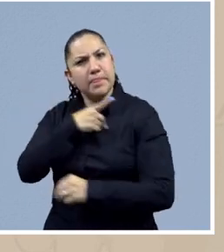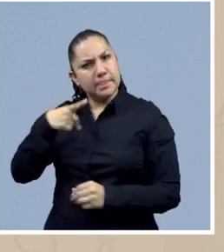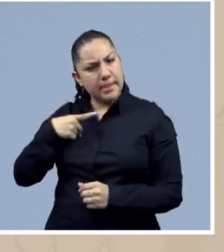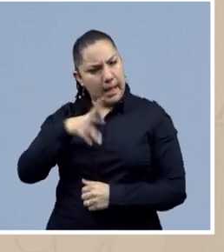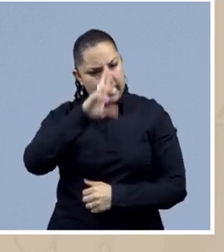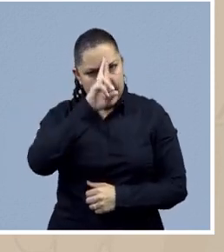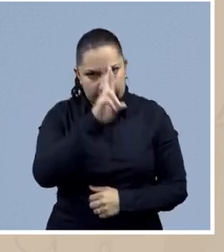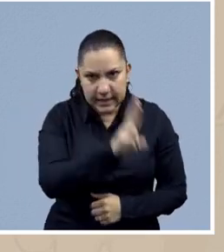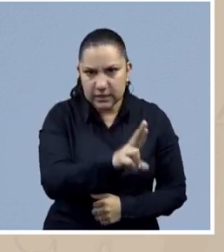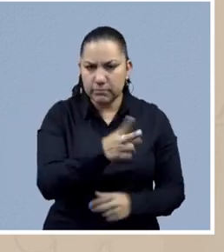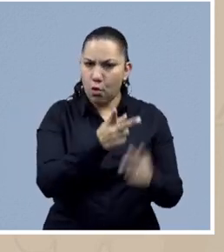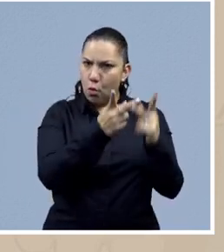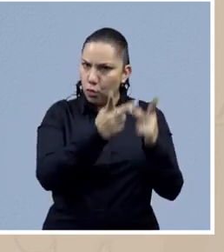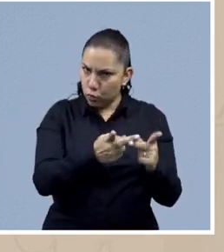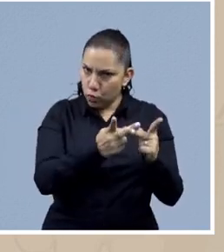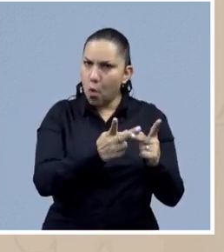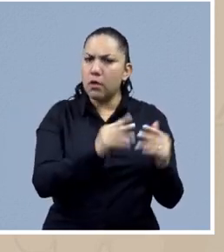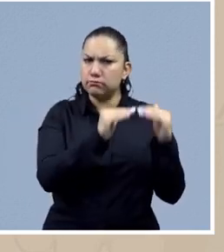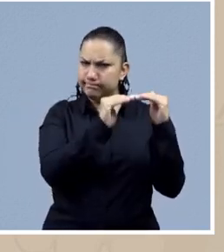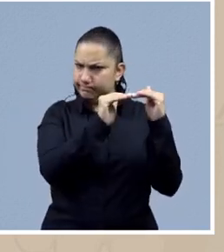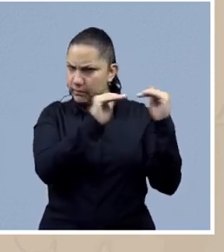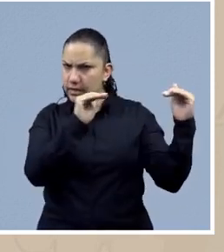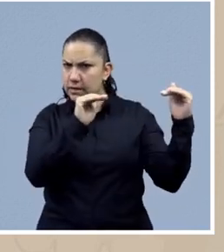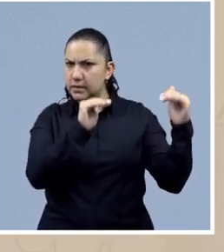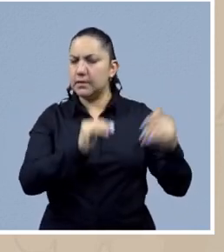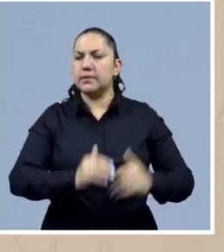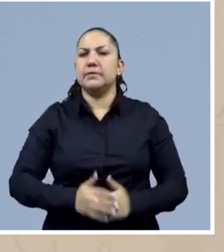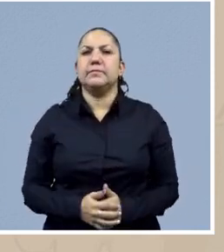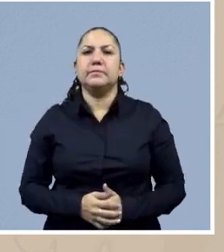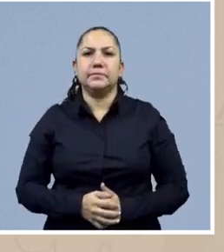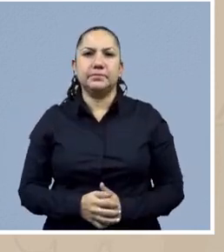a través del respeto, tolerancia y equidad.